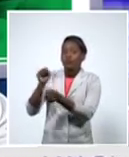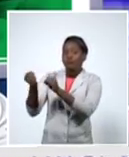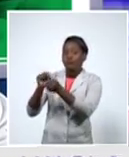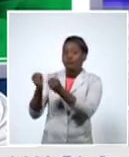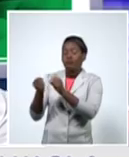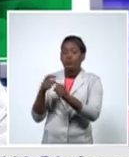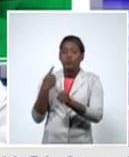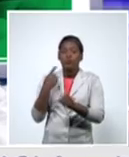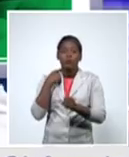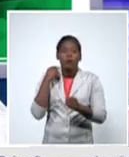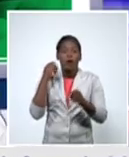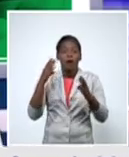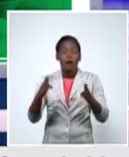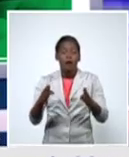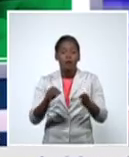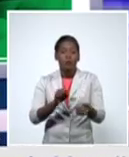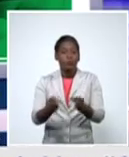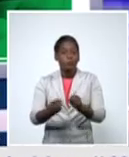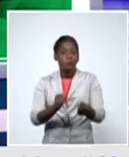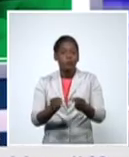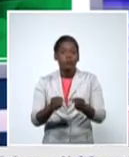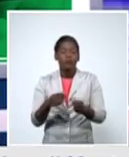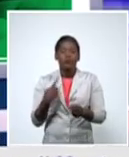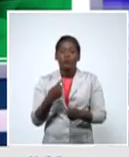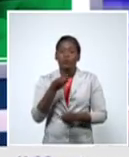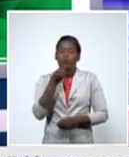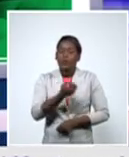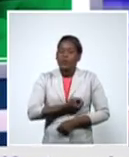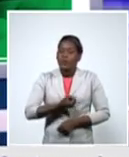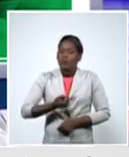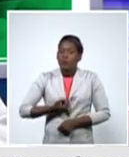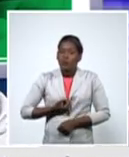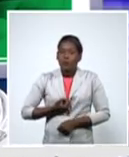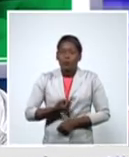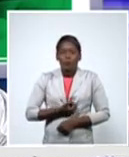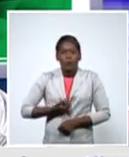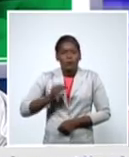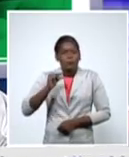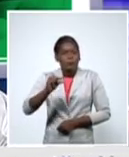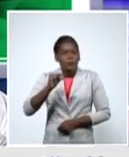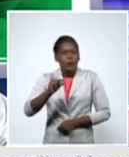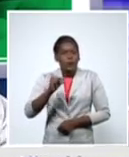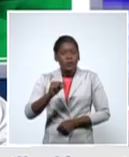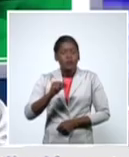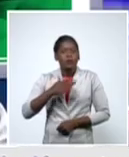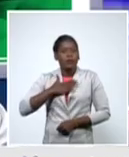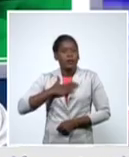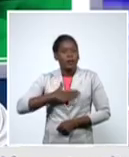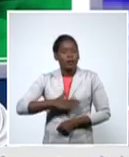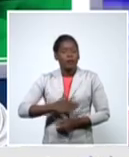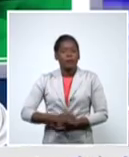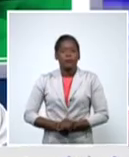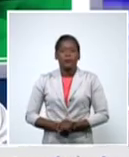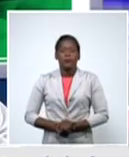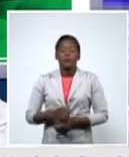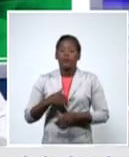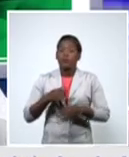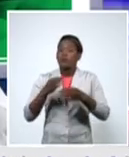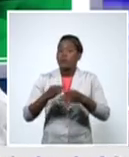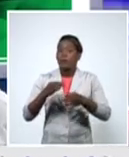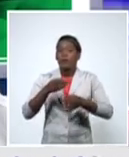pues vamos a hacer un esfuerzo en lo que nos queda y el otro elemento porque yo digo siempre los recuperados